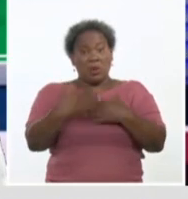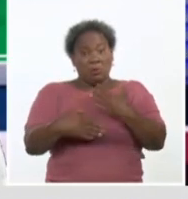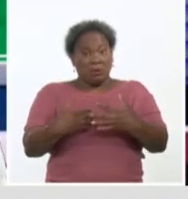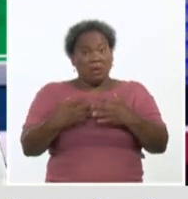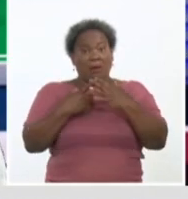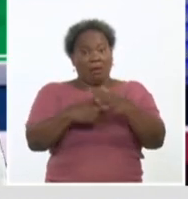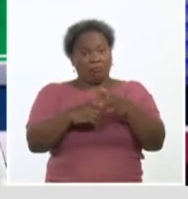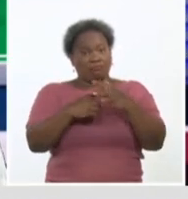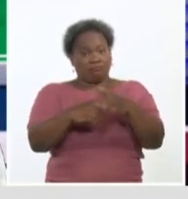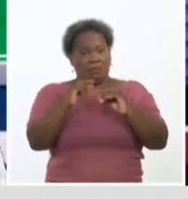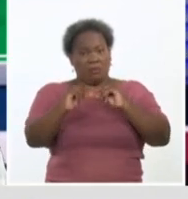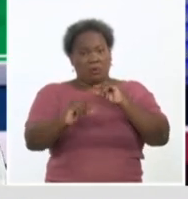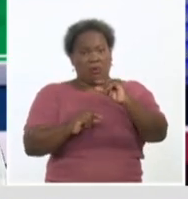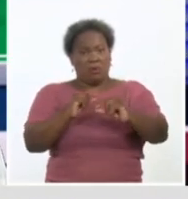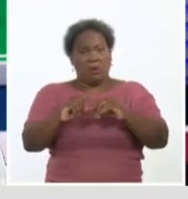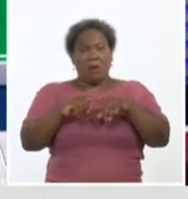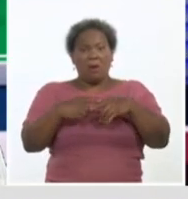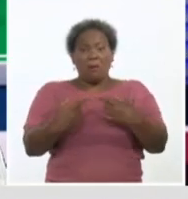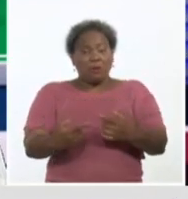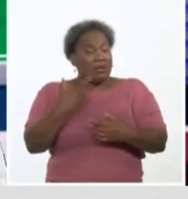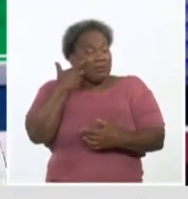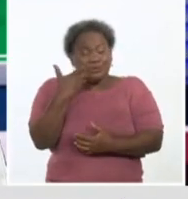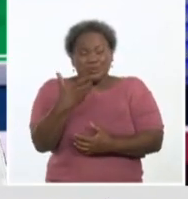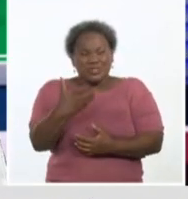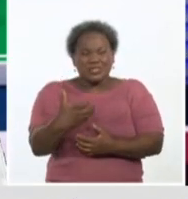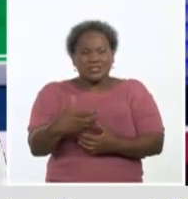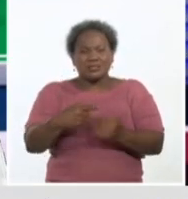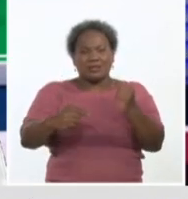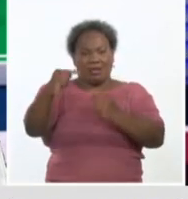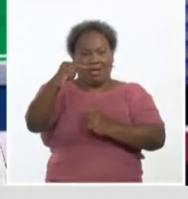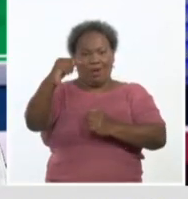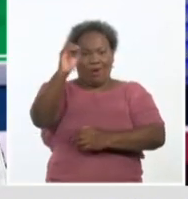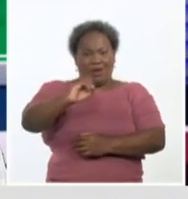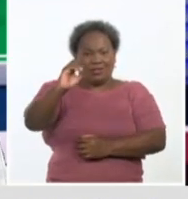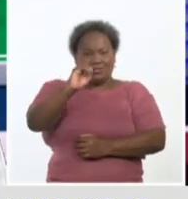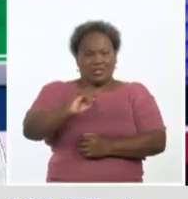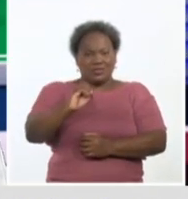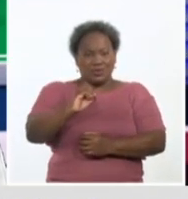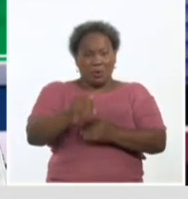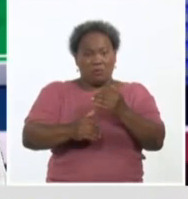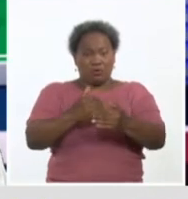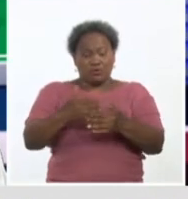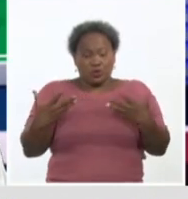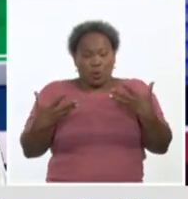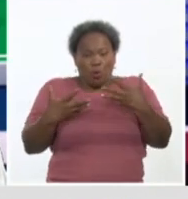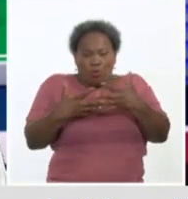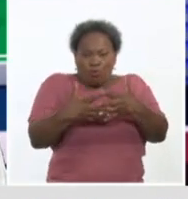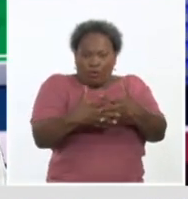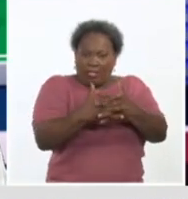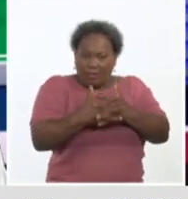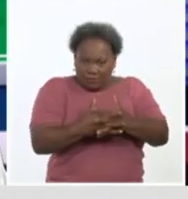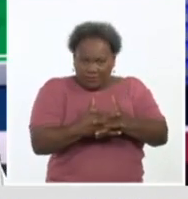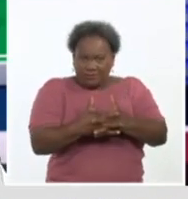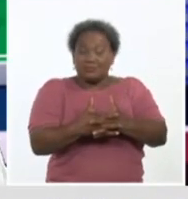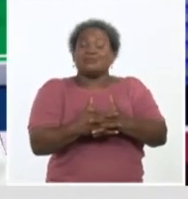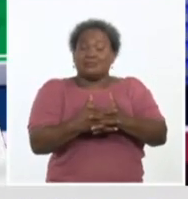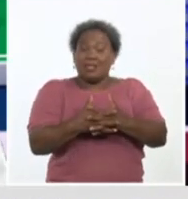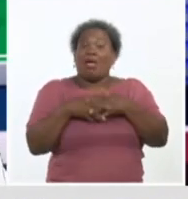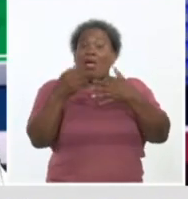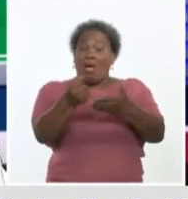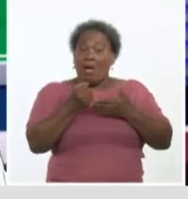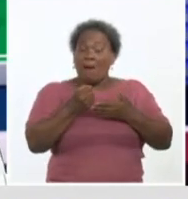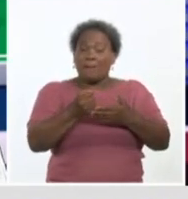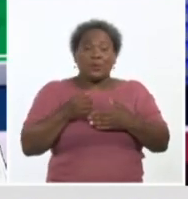porque ha habido un factor fundamental en la organización de este proceso, que es la unidad y el apoyo de